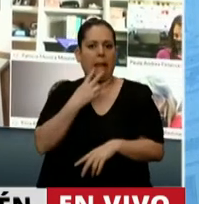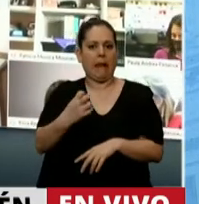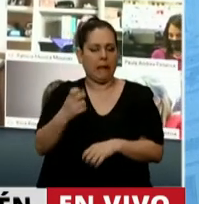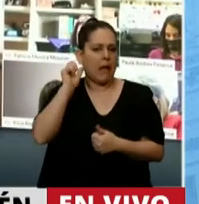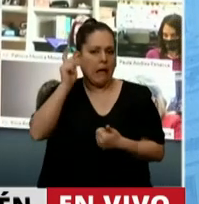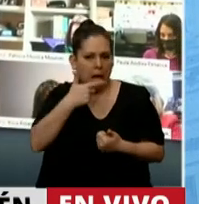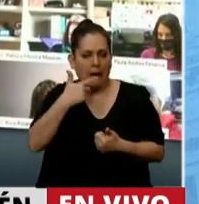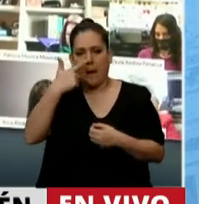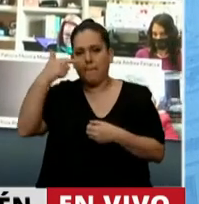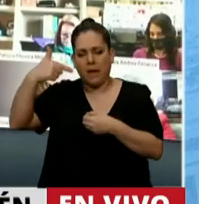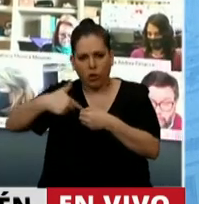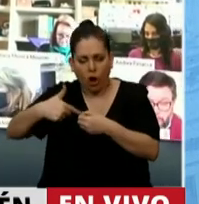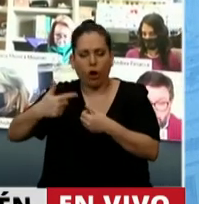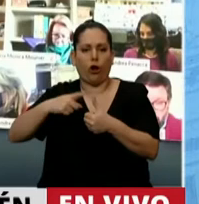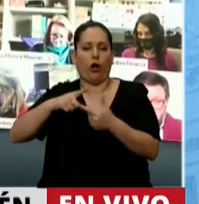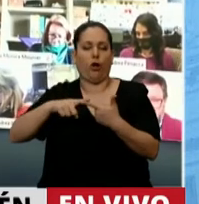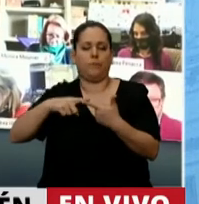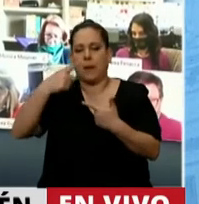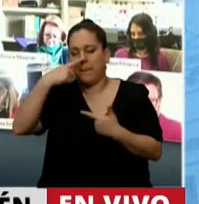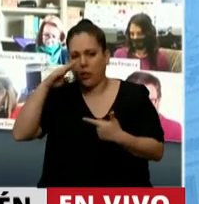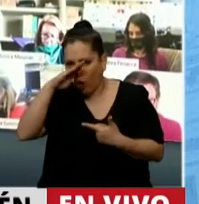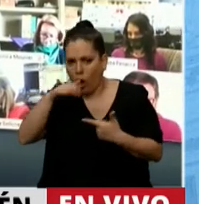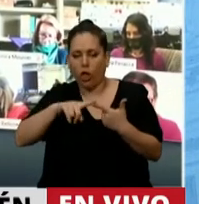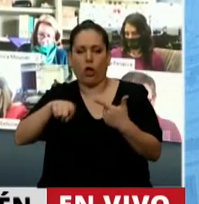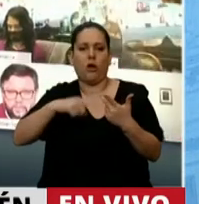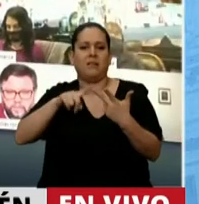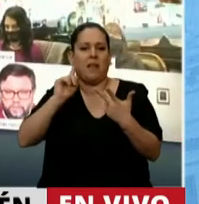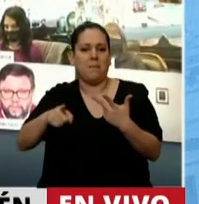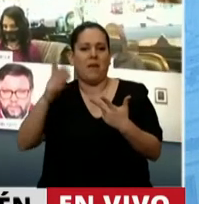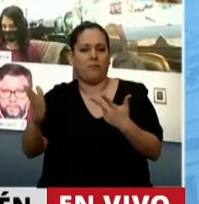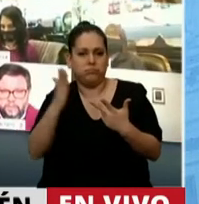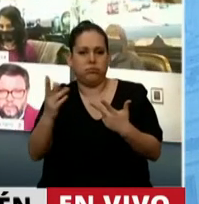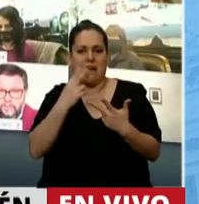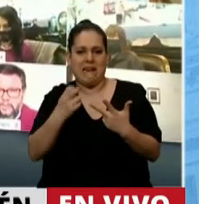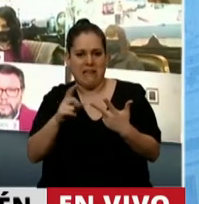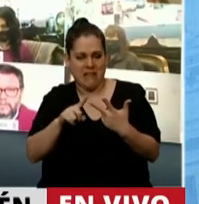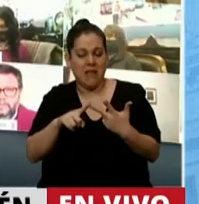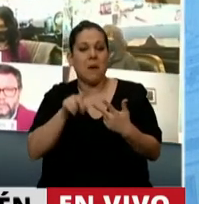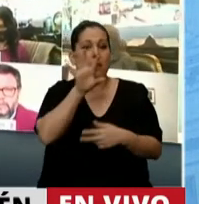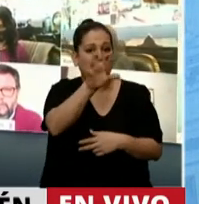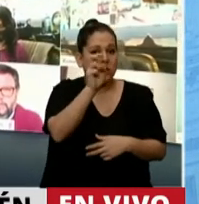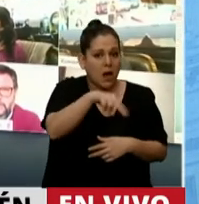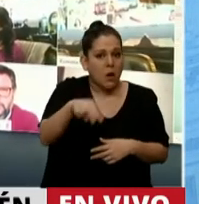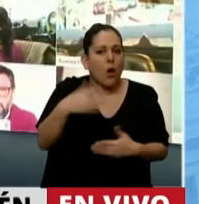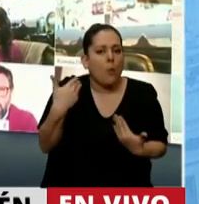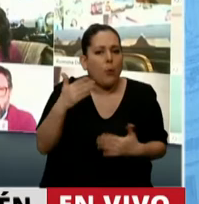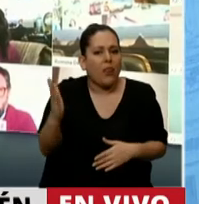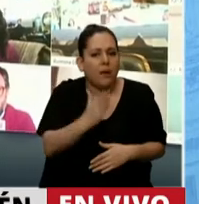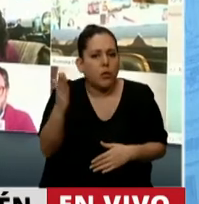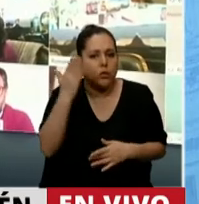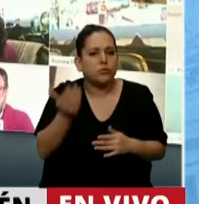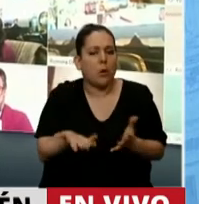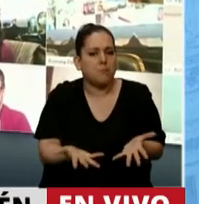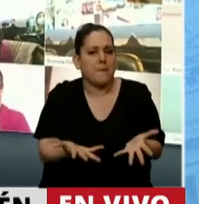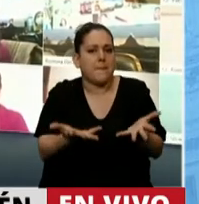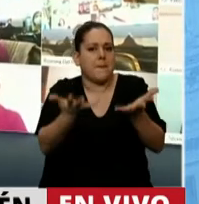gas, petróleo y la generación de electricidad. En Neuquén existe la posibilidad de incrementar la producción de petróleo y de